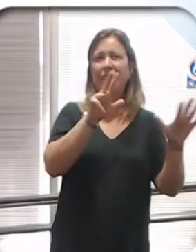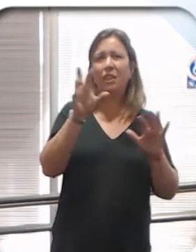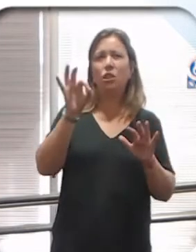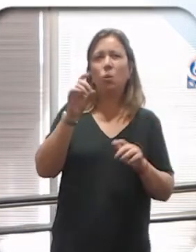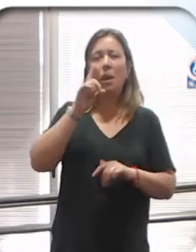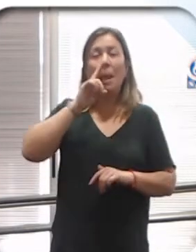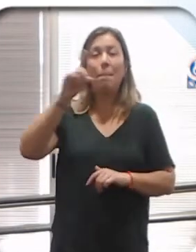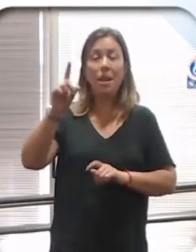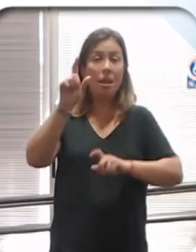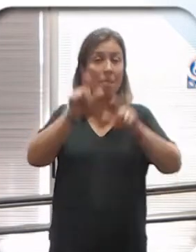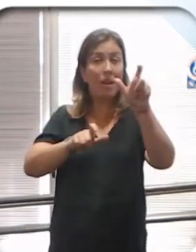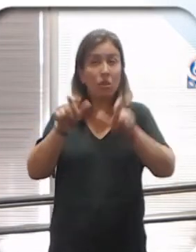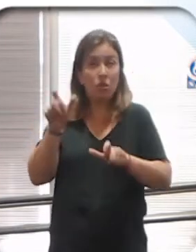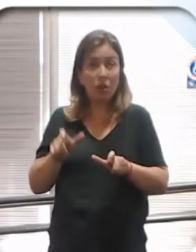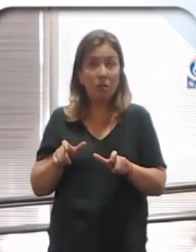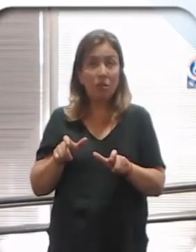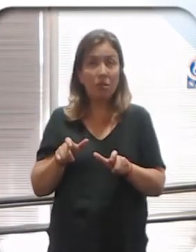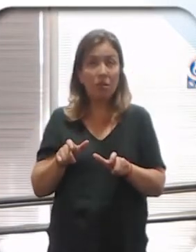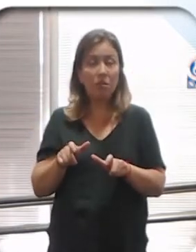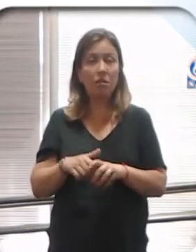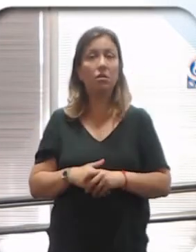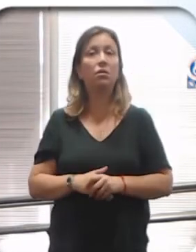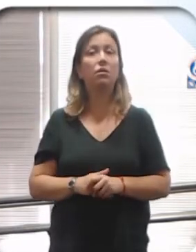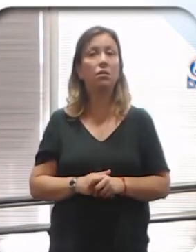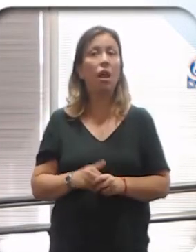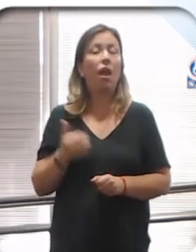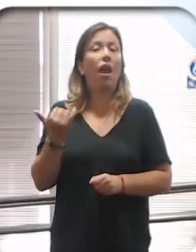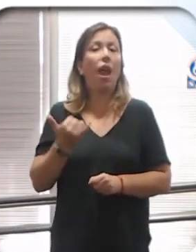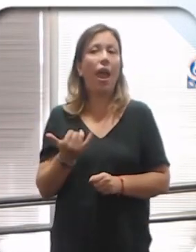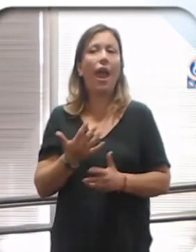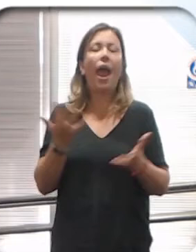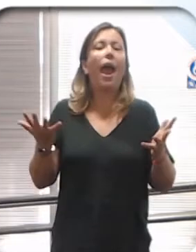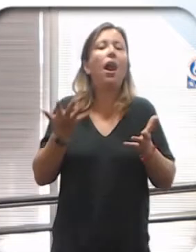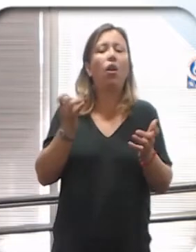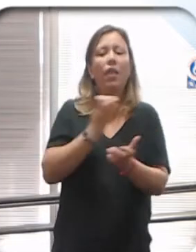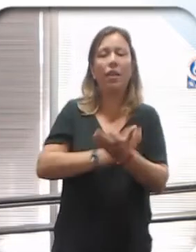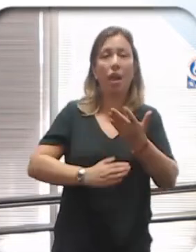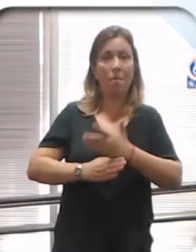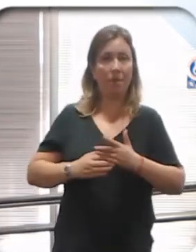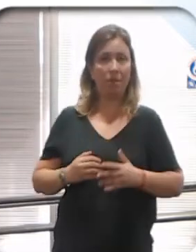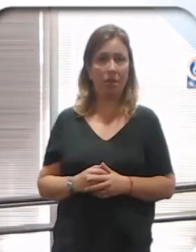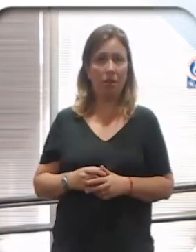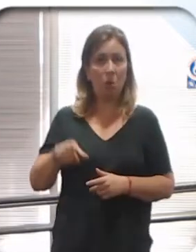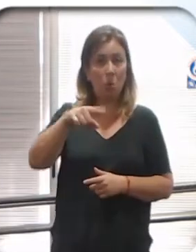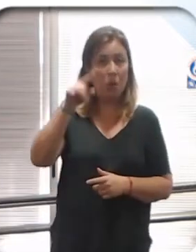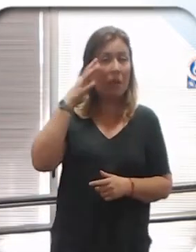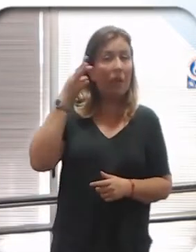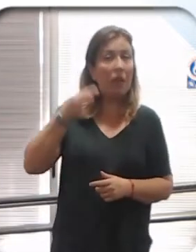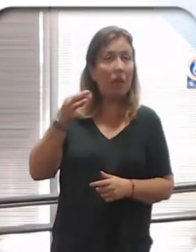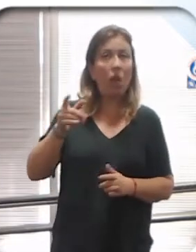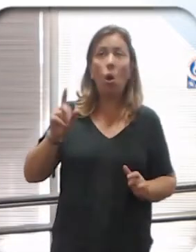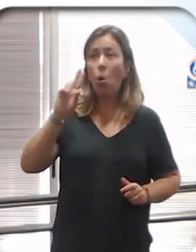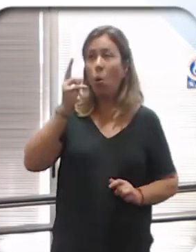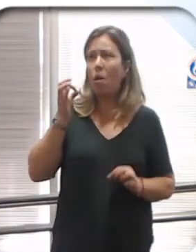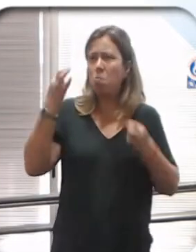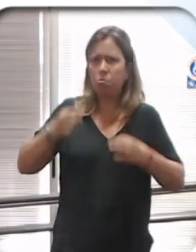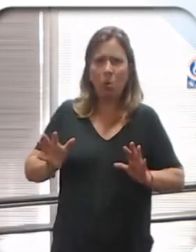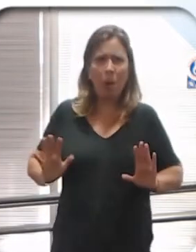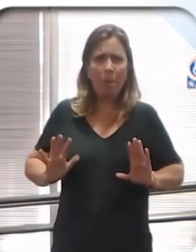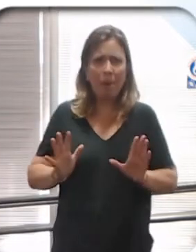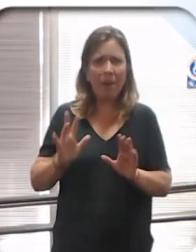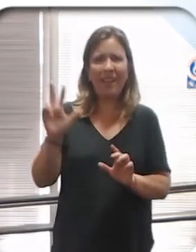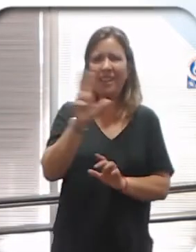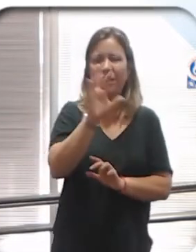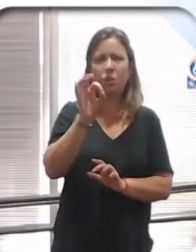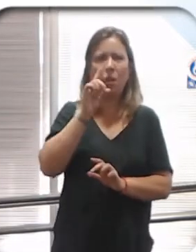mil personas, ¿no? Tienen algún tipo de discapacidad. Si ustedes consideran que Uruguay está preparado para